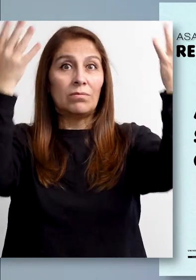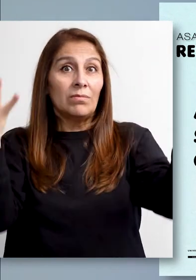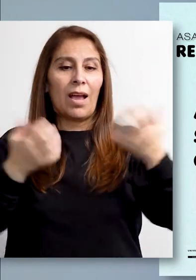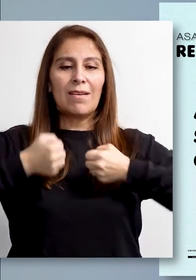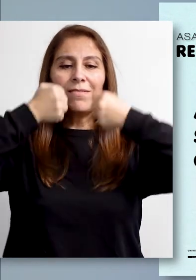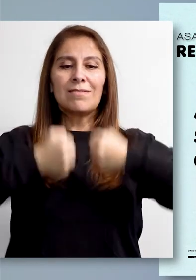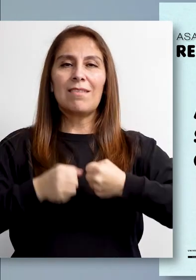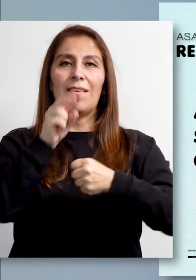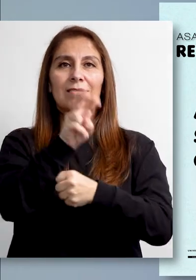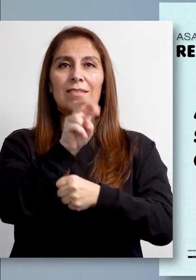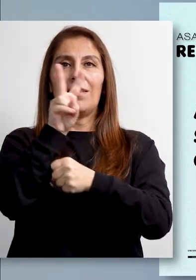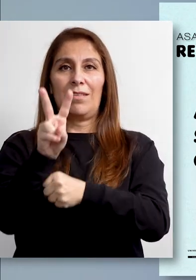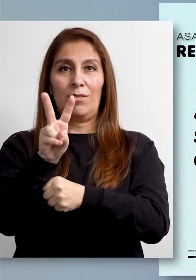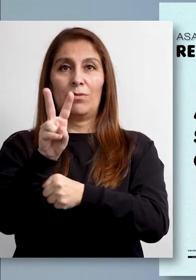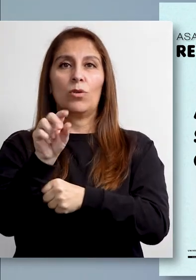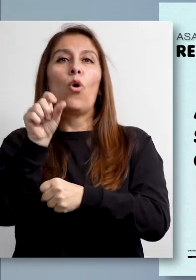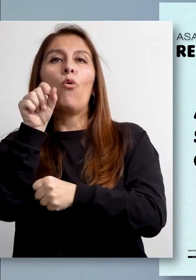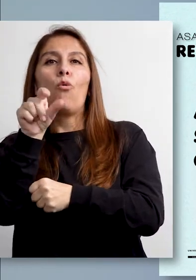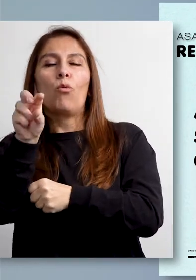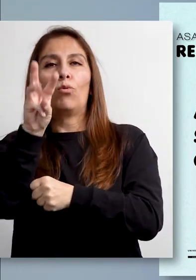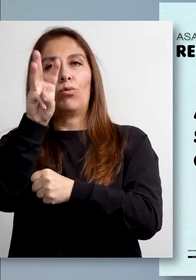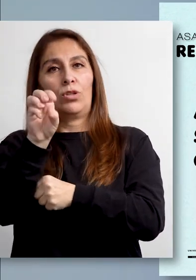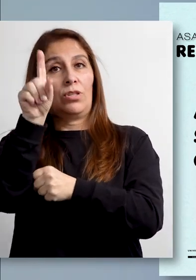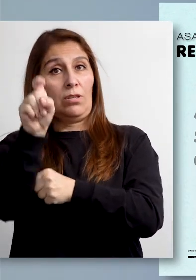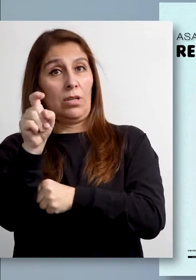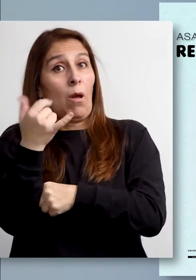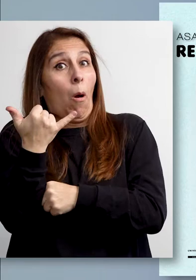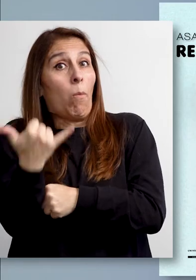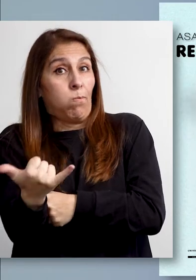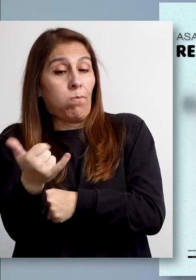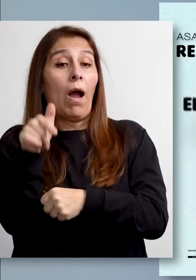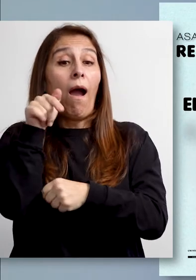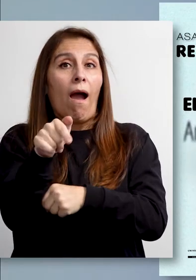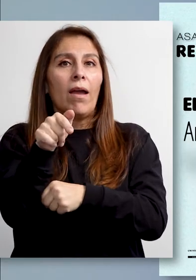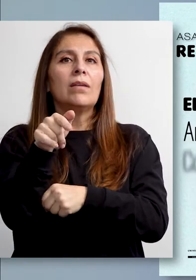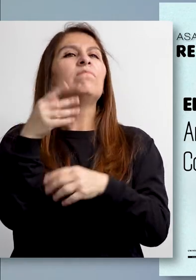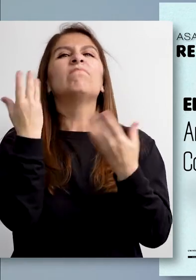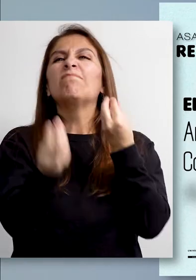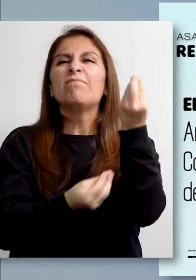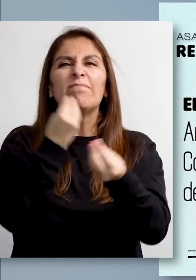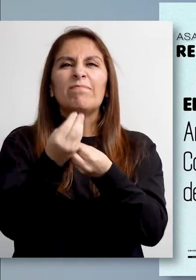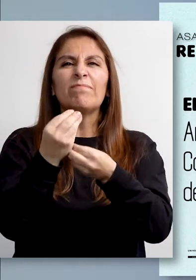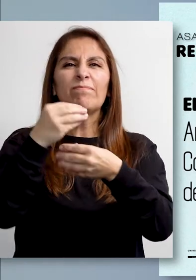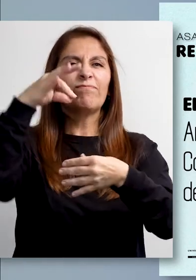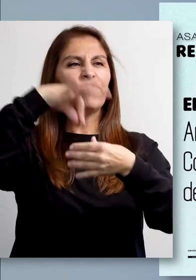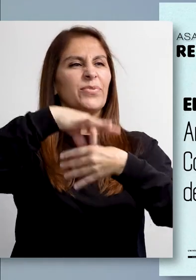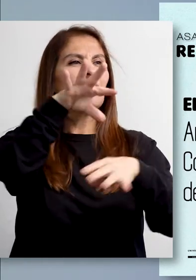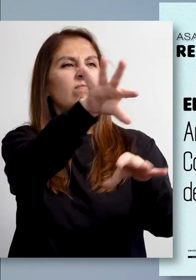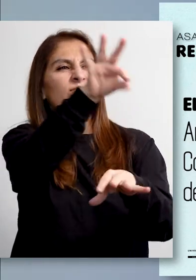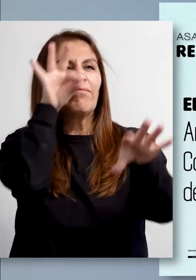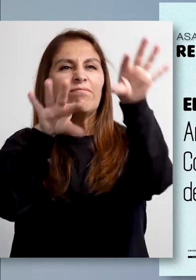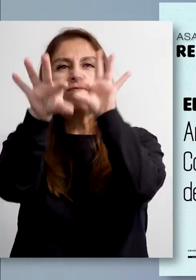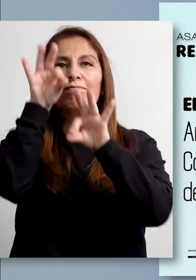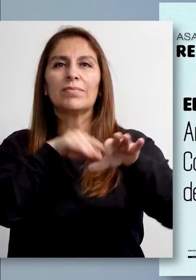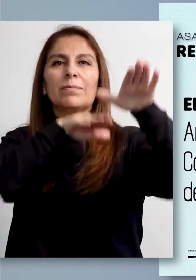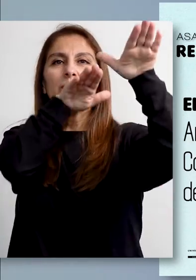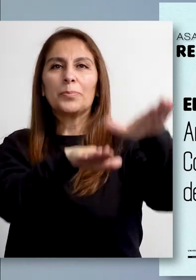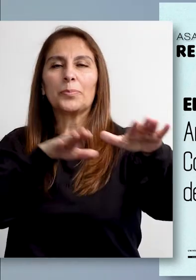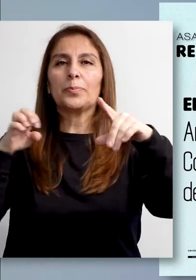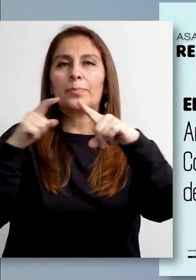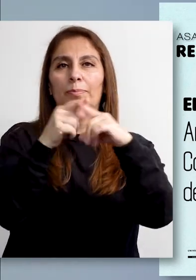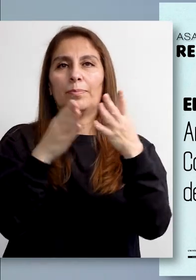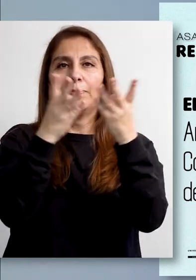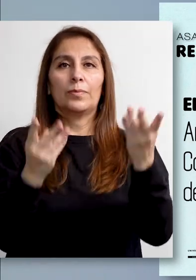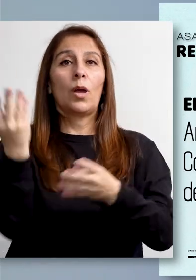instalaciones de la calle 72 número 1186, en la que se elegirán a los representantes de egresados ante el Consejo Superior,